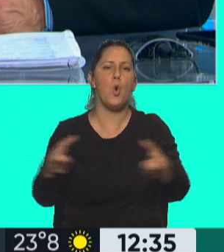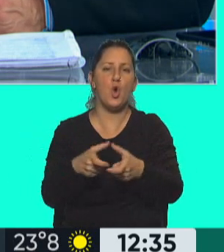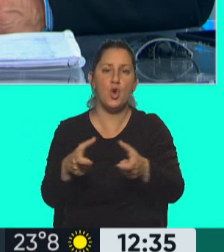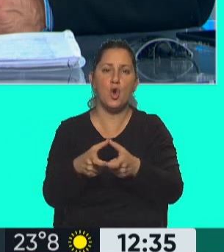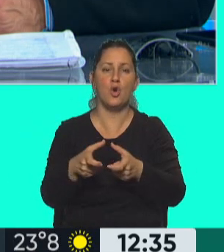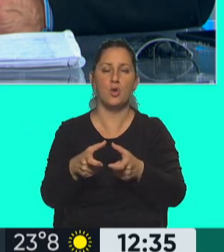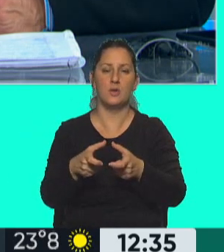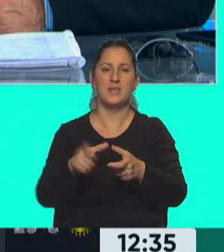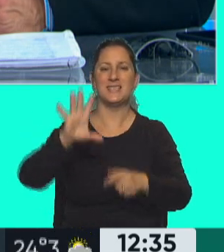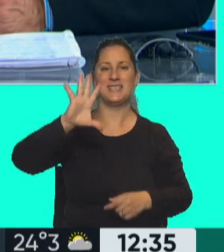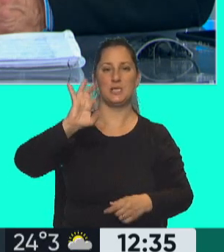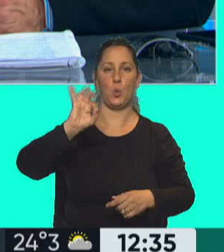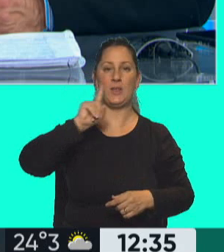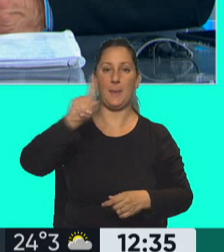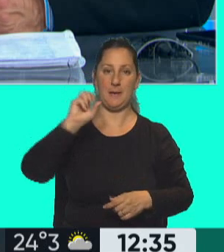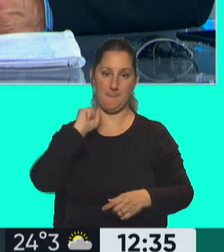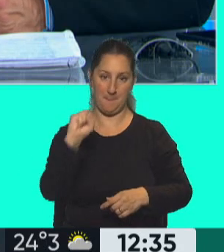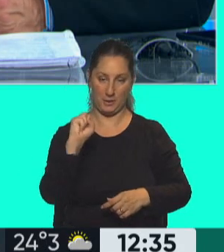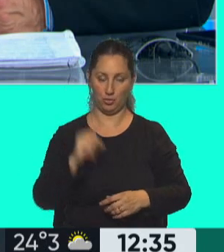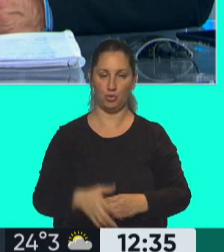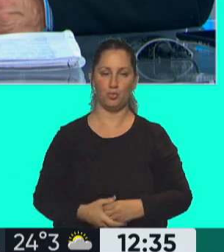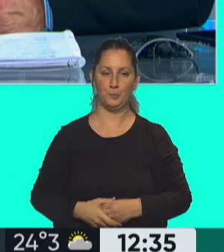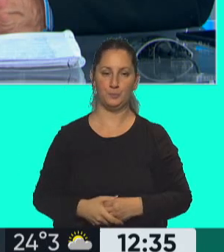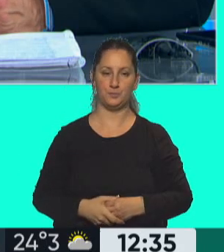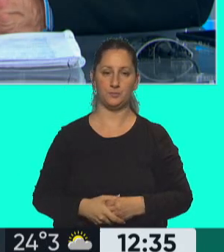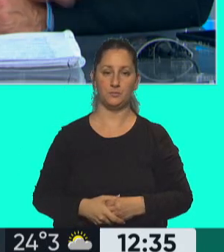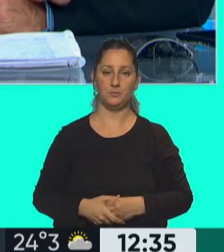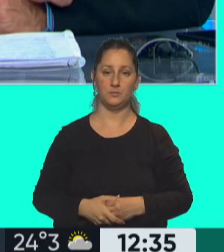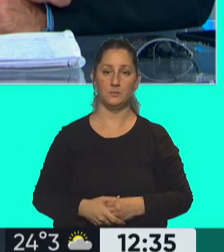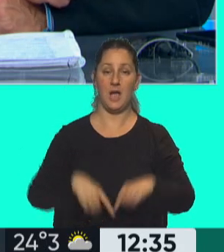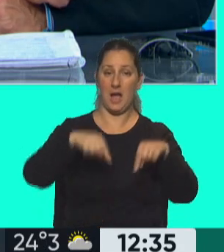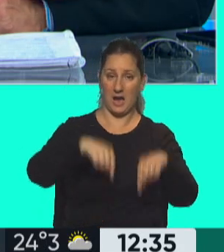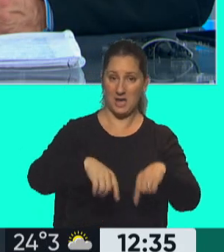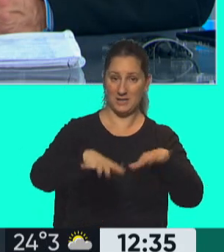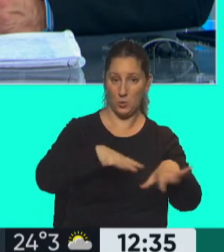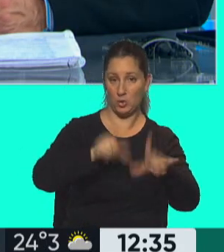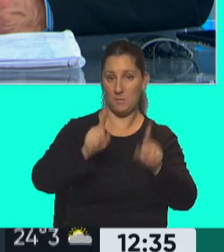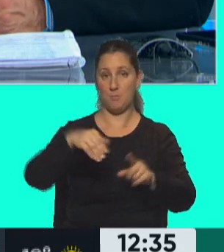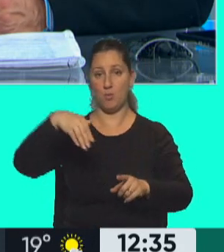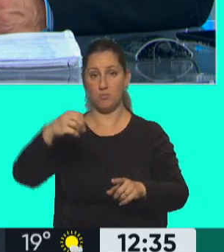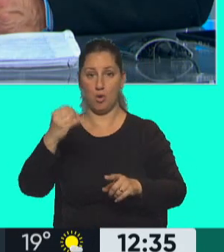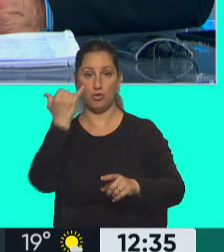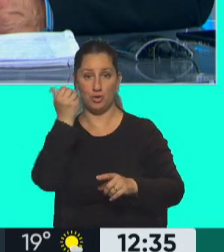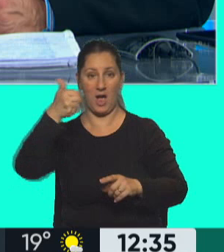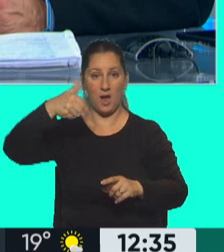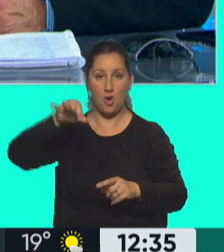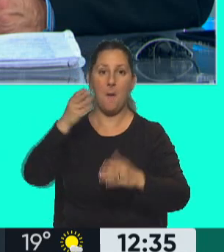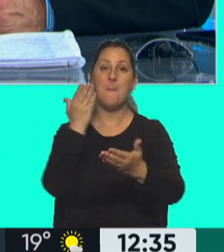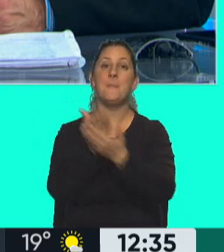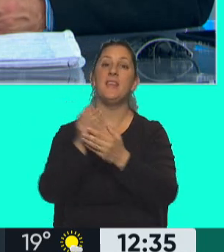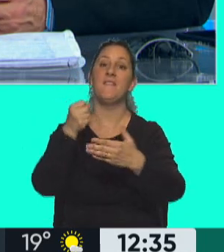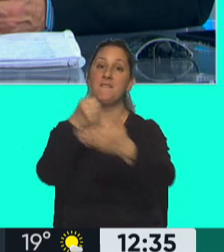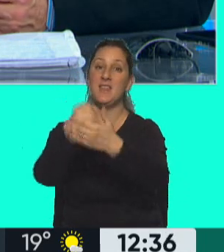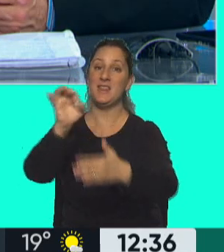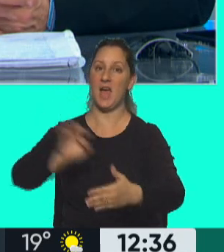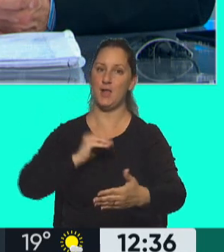50.000 pesos. Recordemos que tanto en este caso como en el anterior de Pablo Moyano, lo que se está pidiendo es que esto se pague antes del fin de